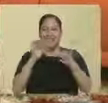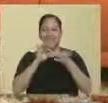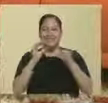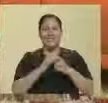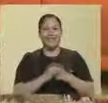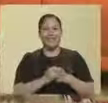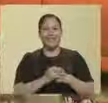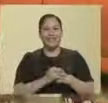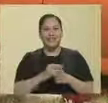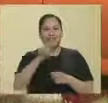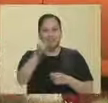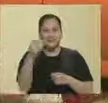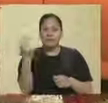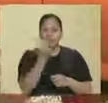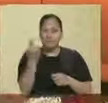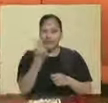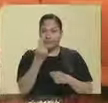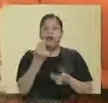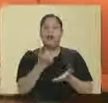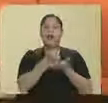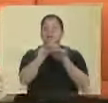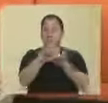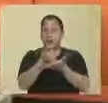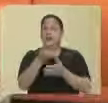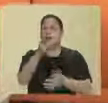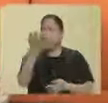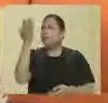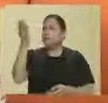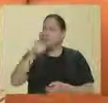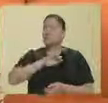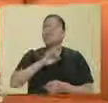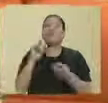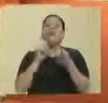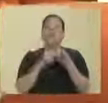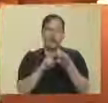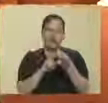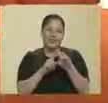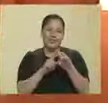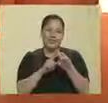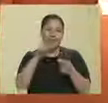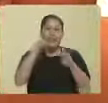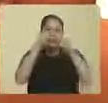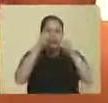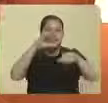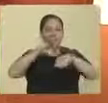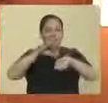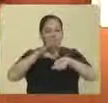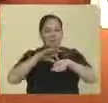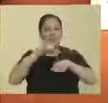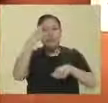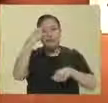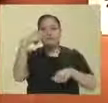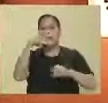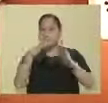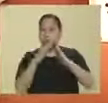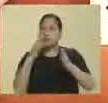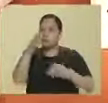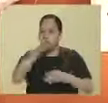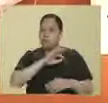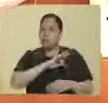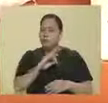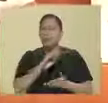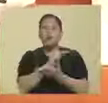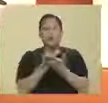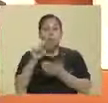ustedes que si requieren ayuda, pues solicítenla. ¿A dónde? A la atención médica a domicilio. Este es otro